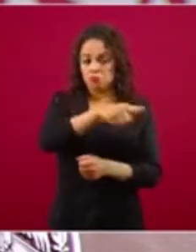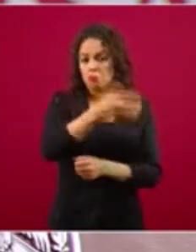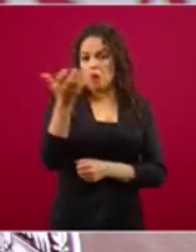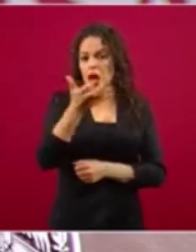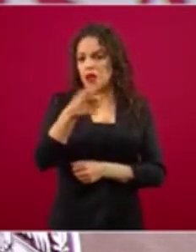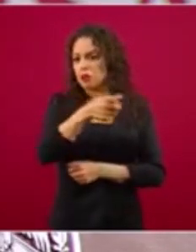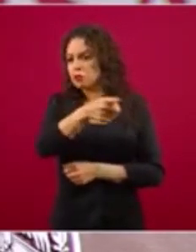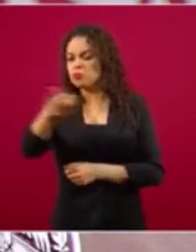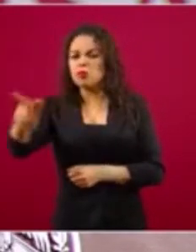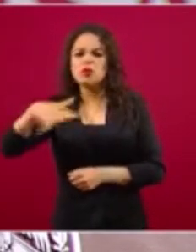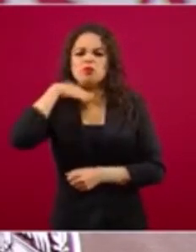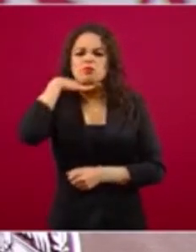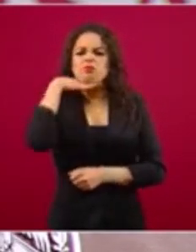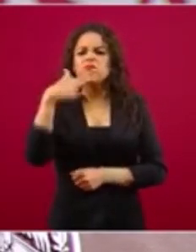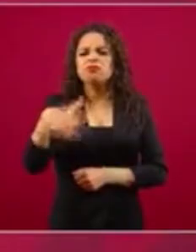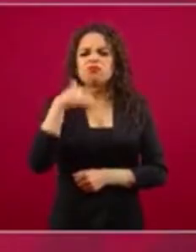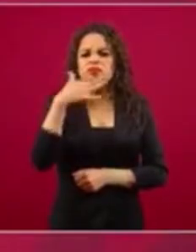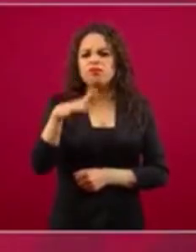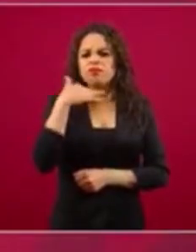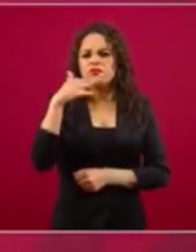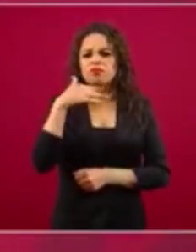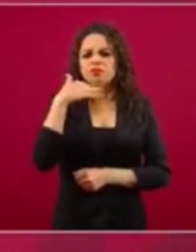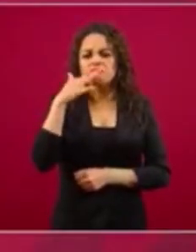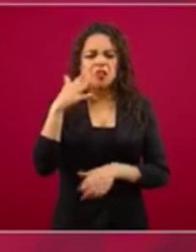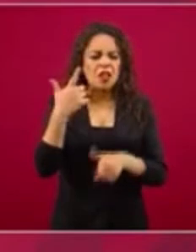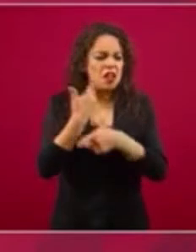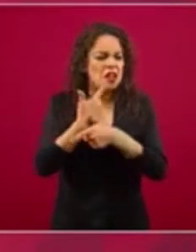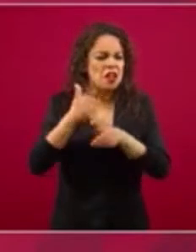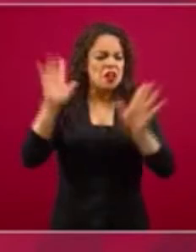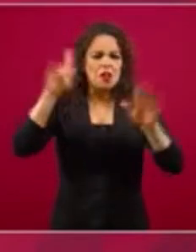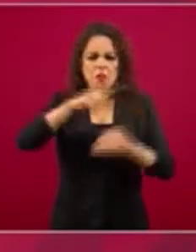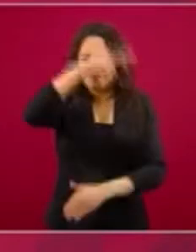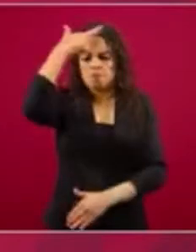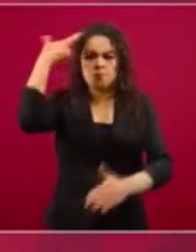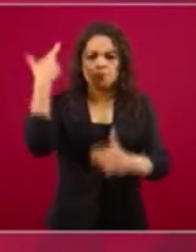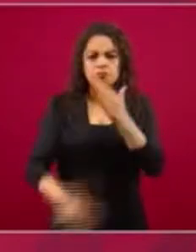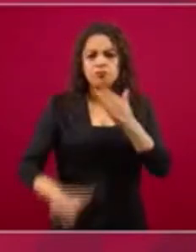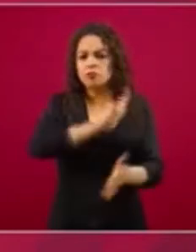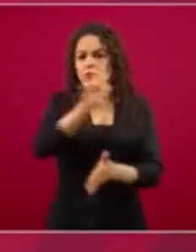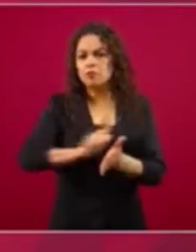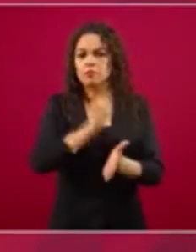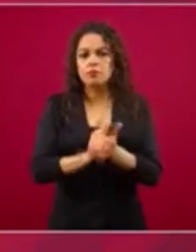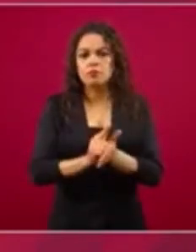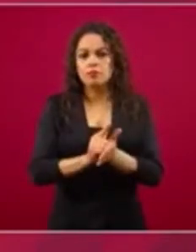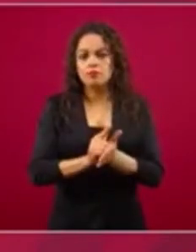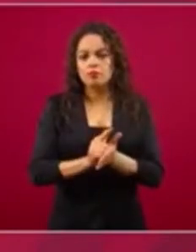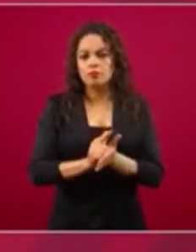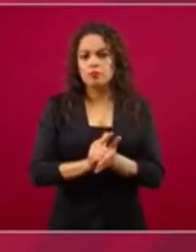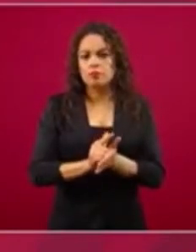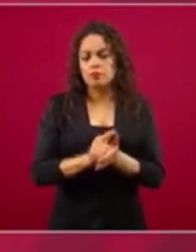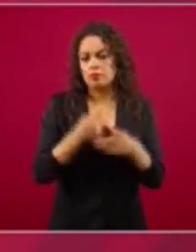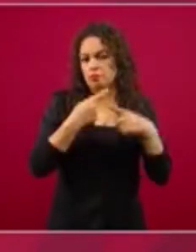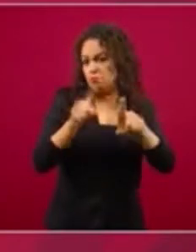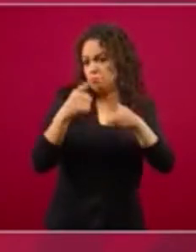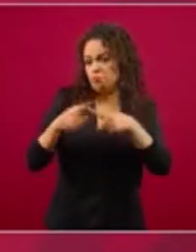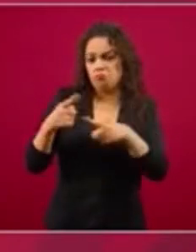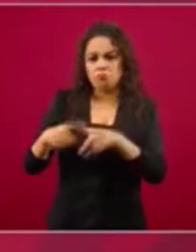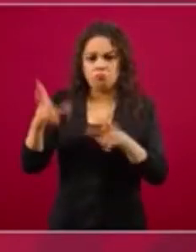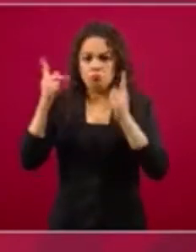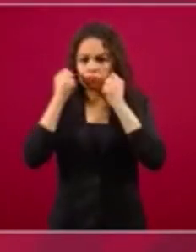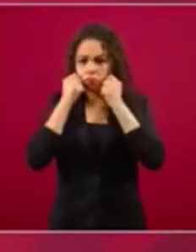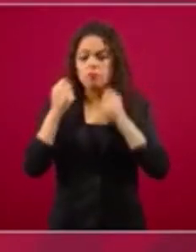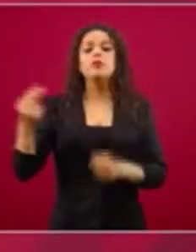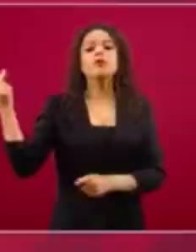de cualquier ilegalidad, tiene que ser investigado,